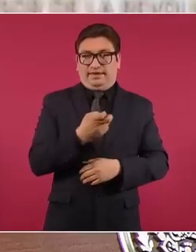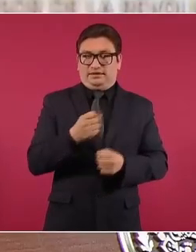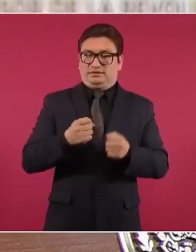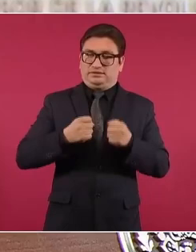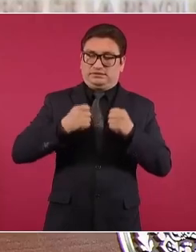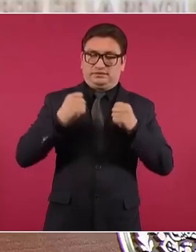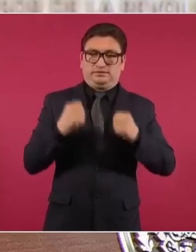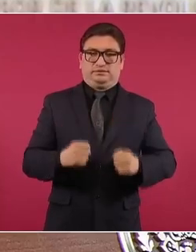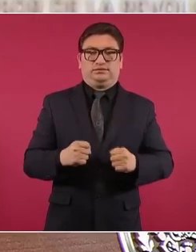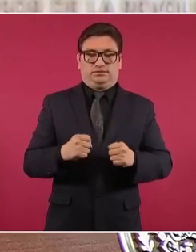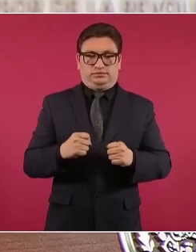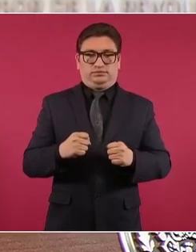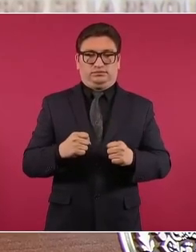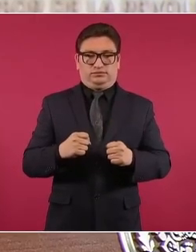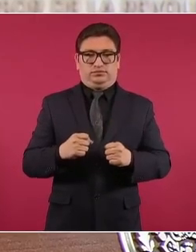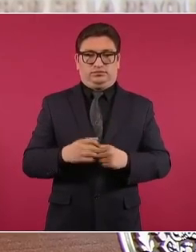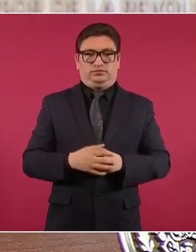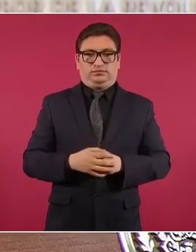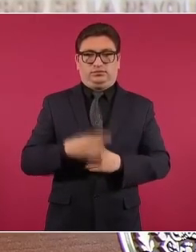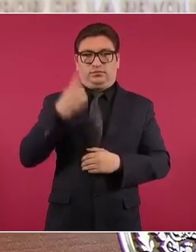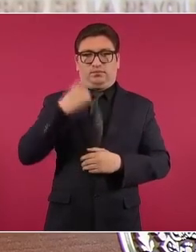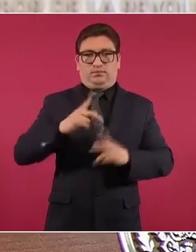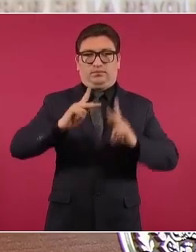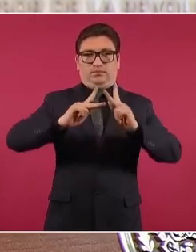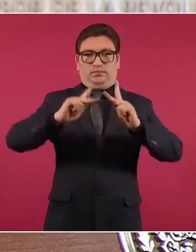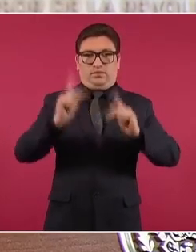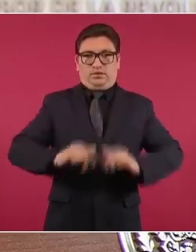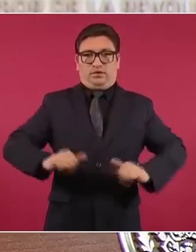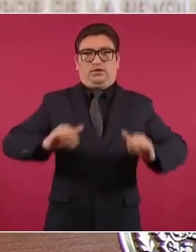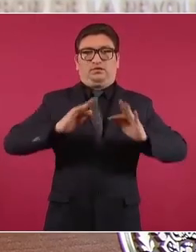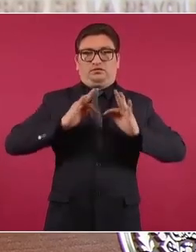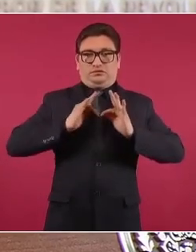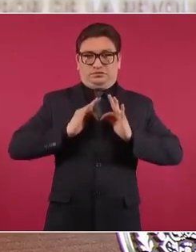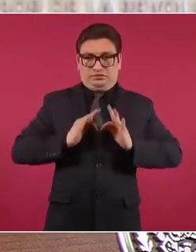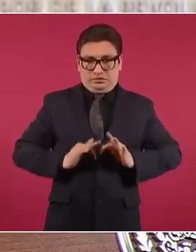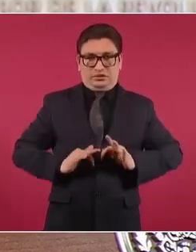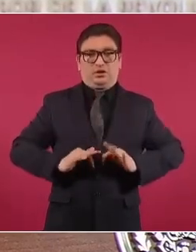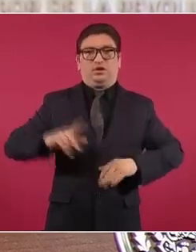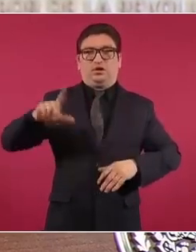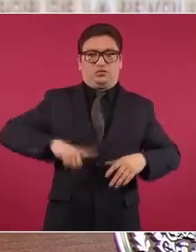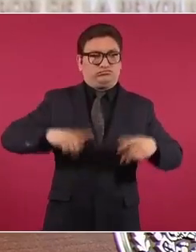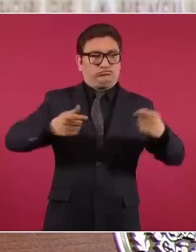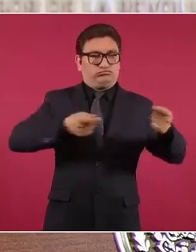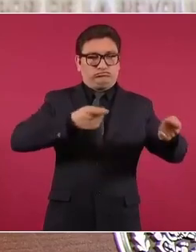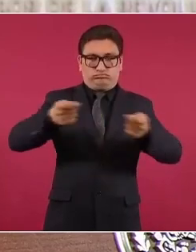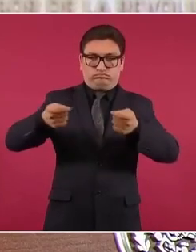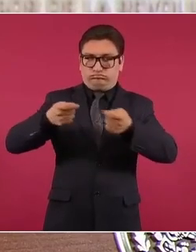la paz, la tranquilidad. La gobernabilidad,